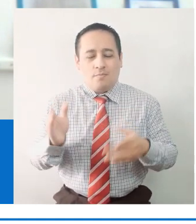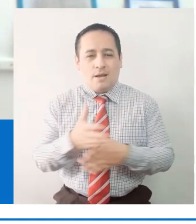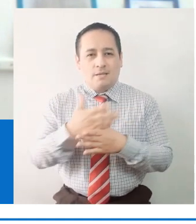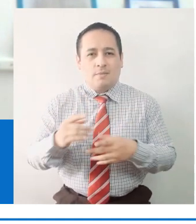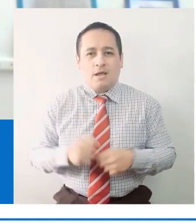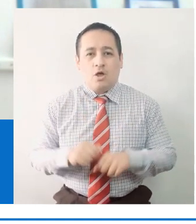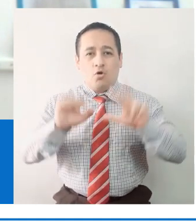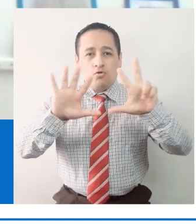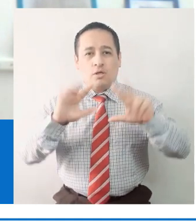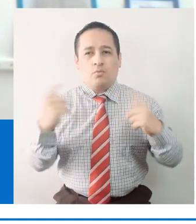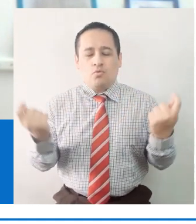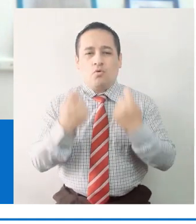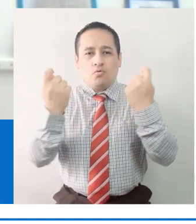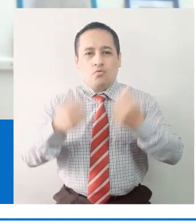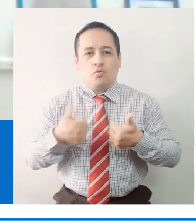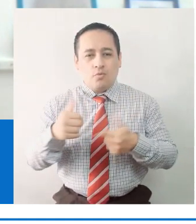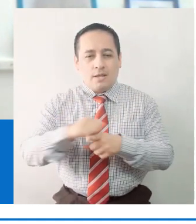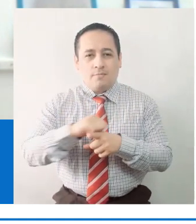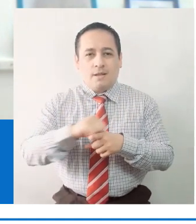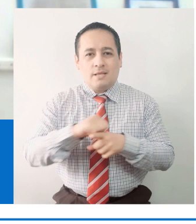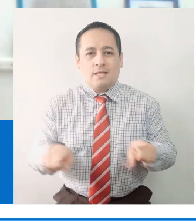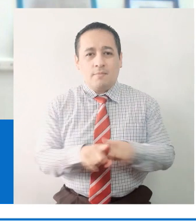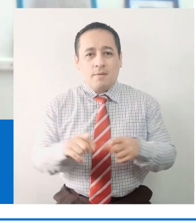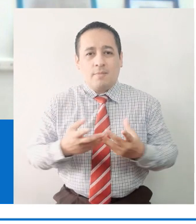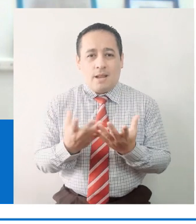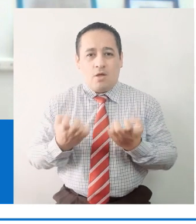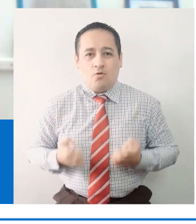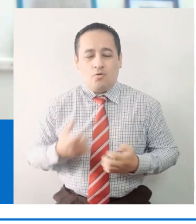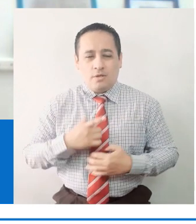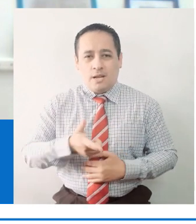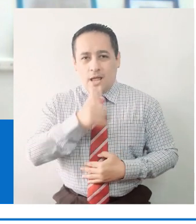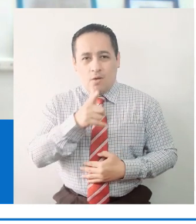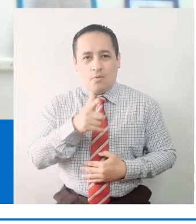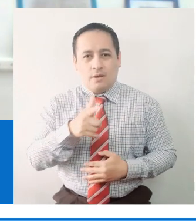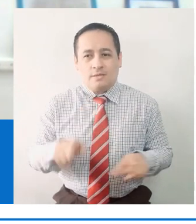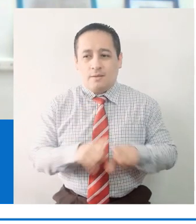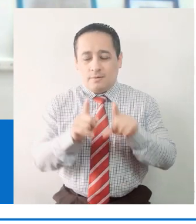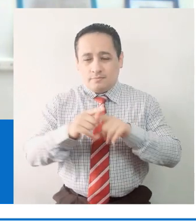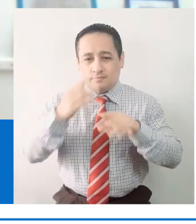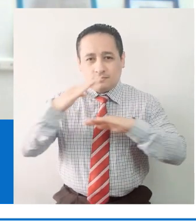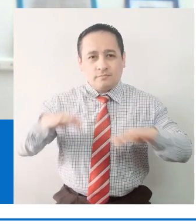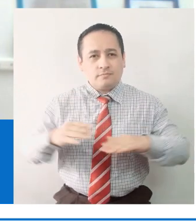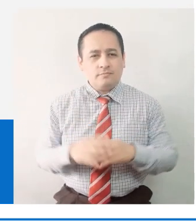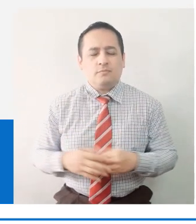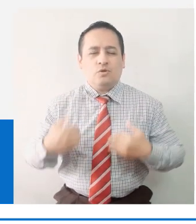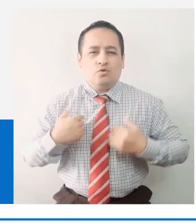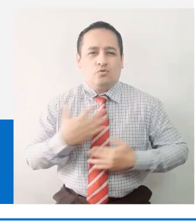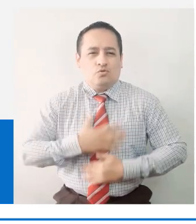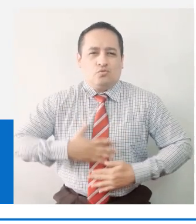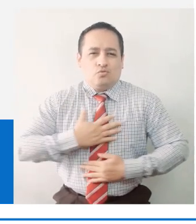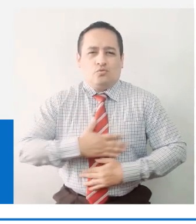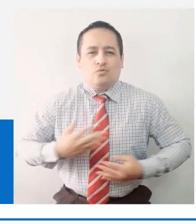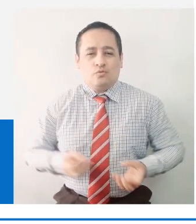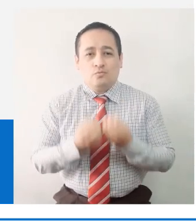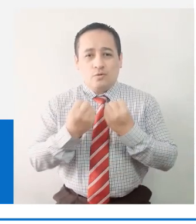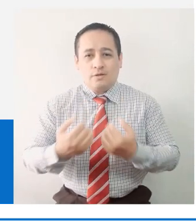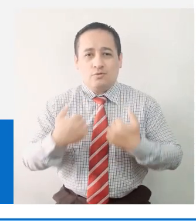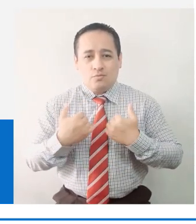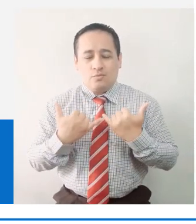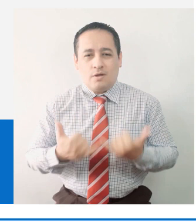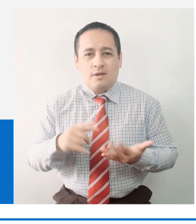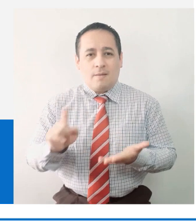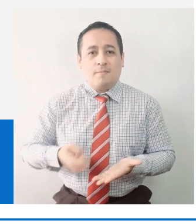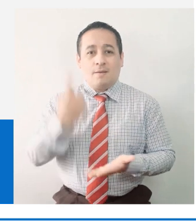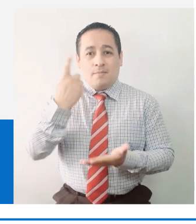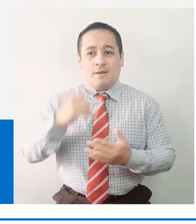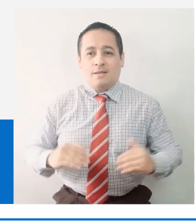participa en el octavo concurso escolar de Buenas Prácticas para el Ahorro del Agua Potable 2021. Estamos muy contentos porque